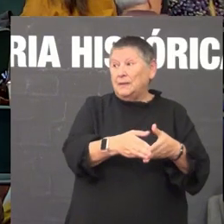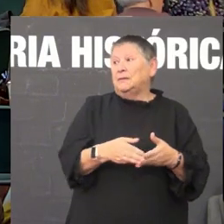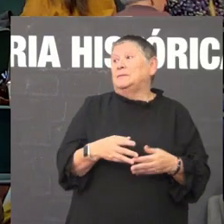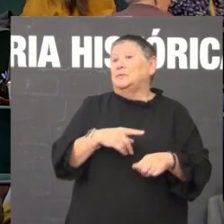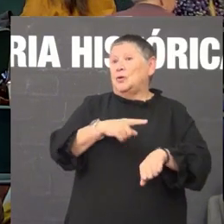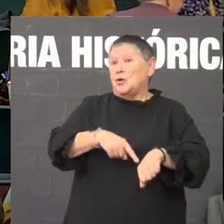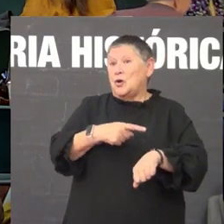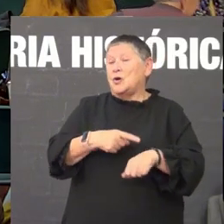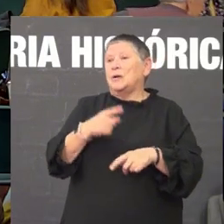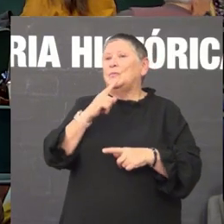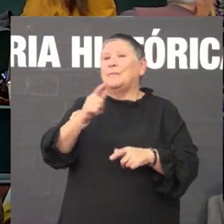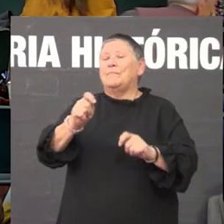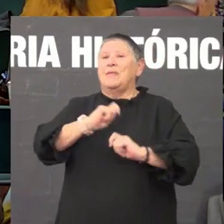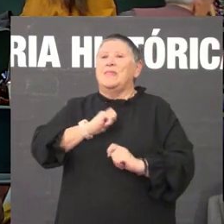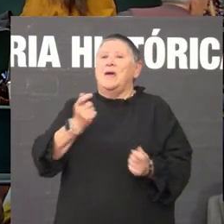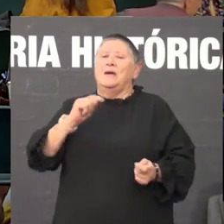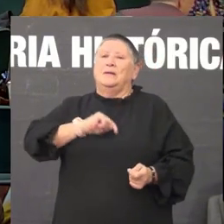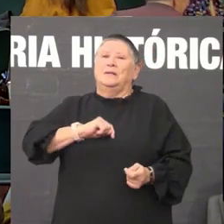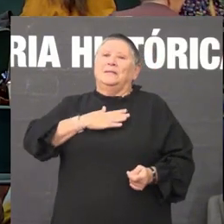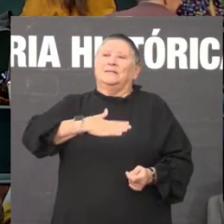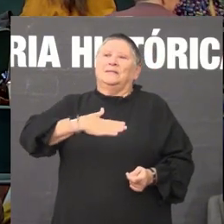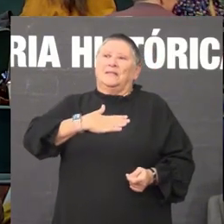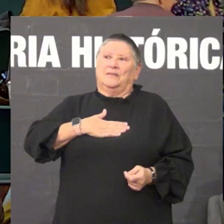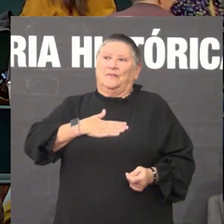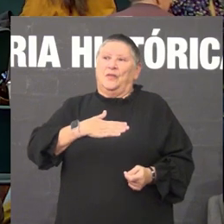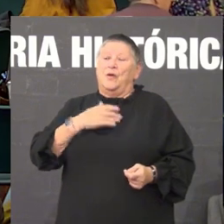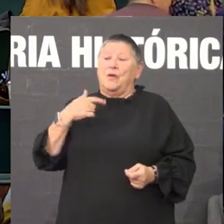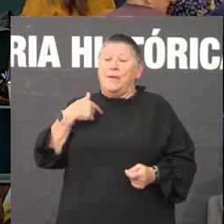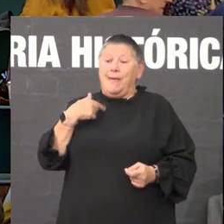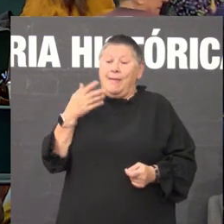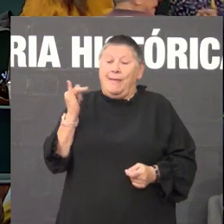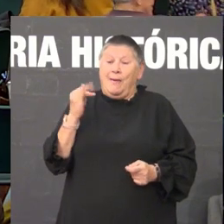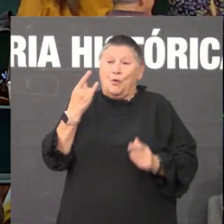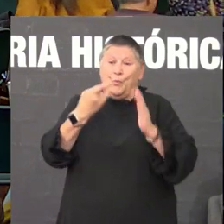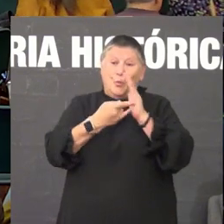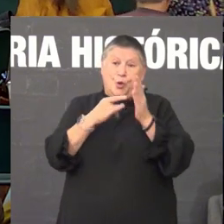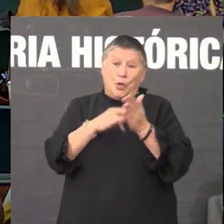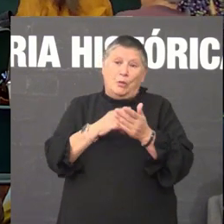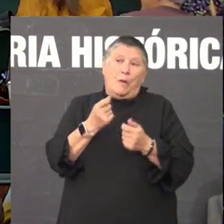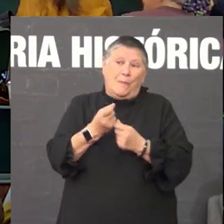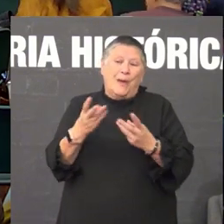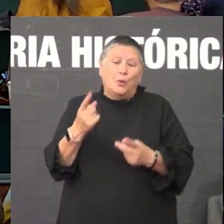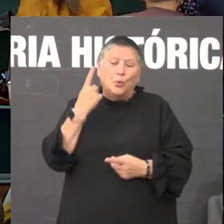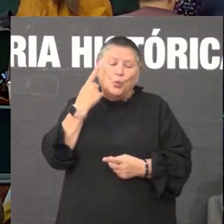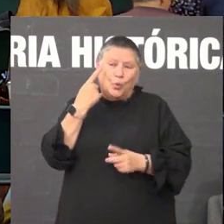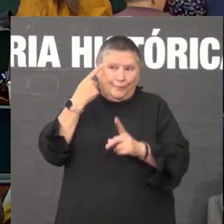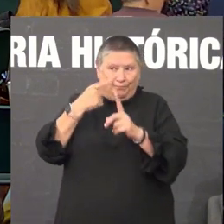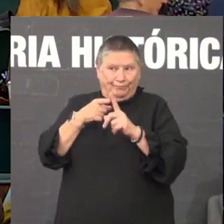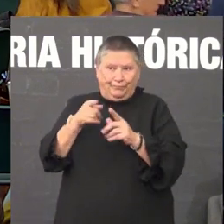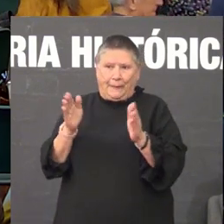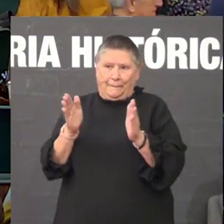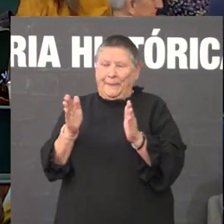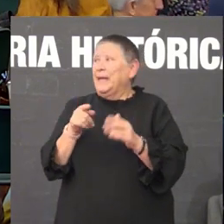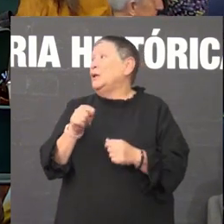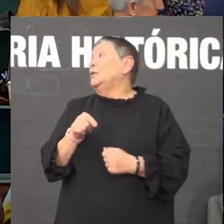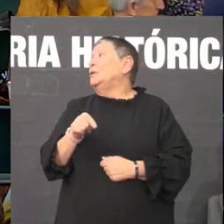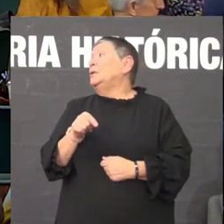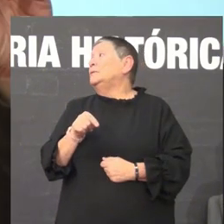pero tamén dá satisfacción e teño aí un proxectinho teño varios mas son por exemplo que é